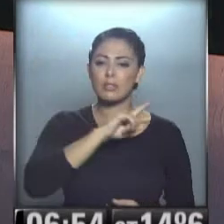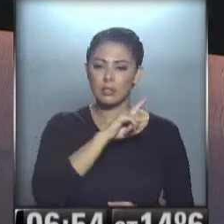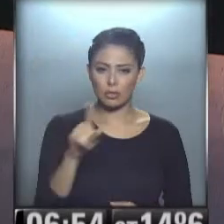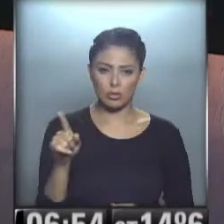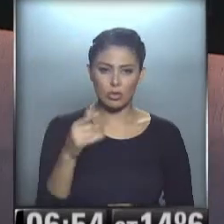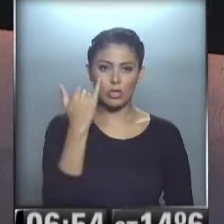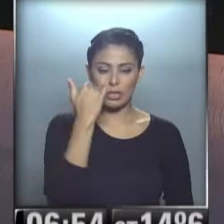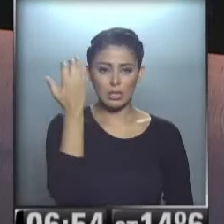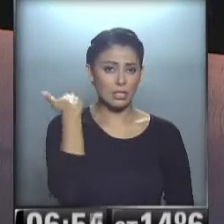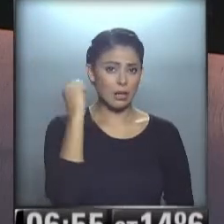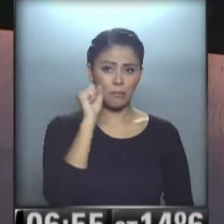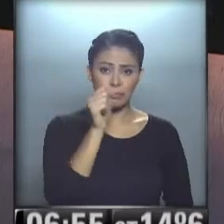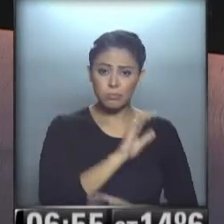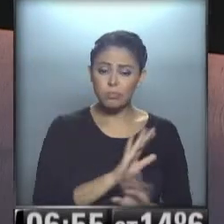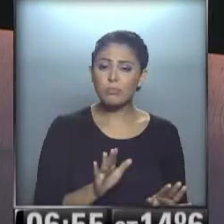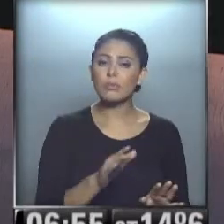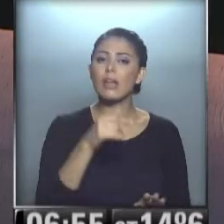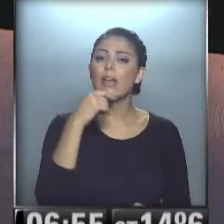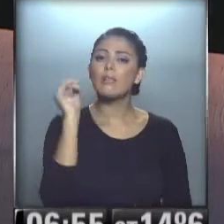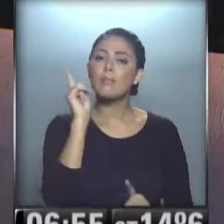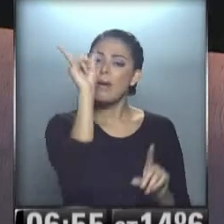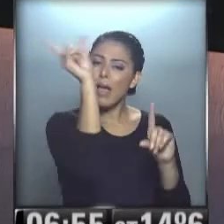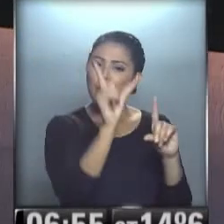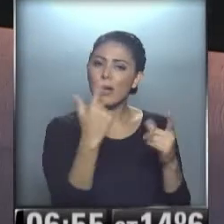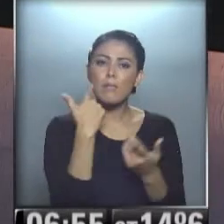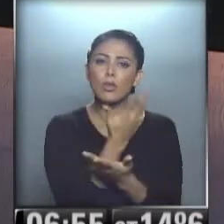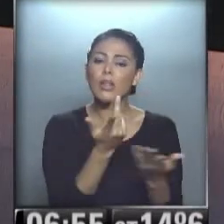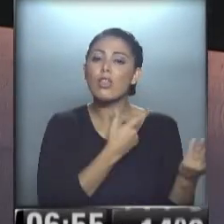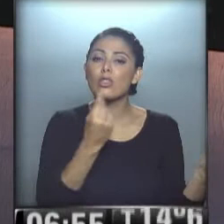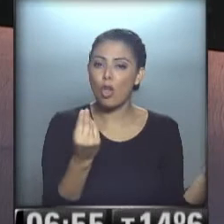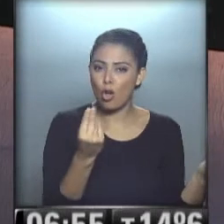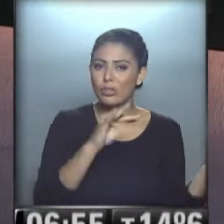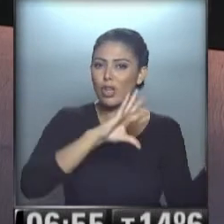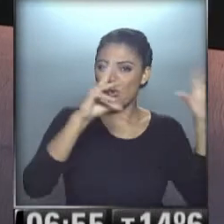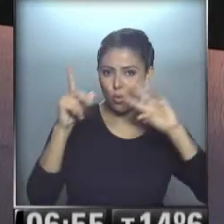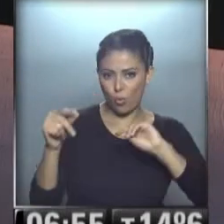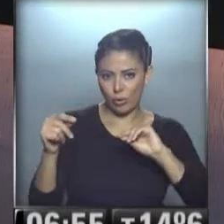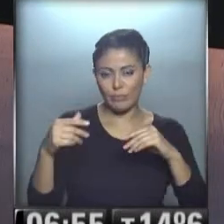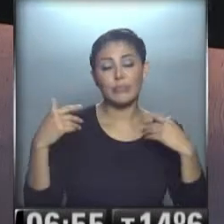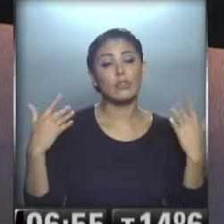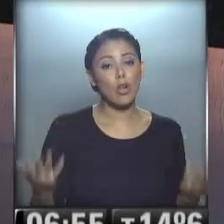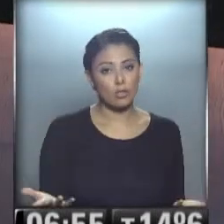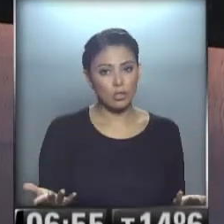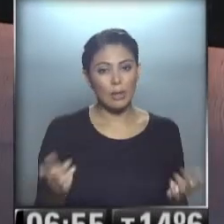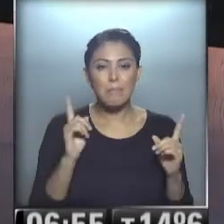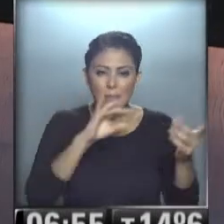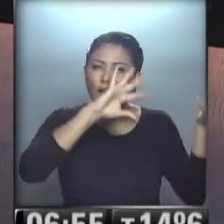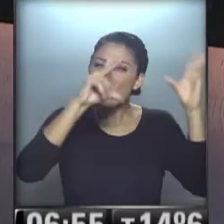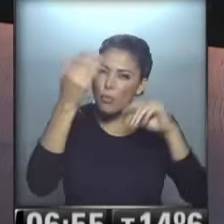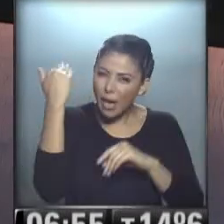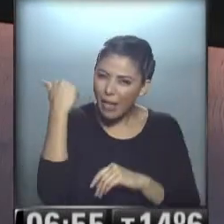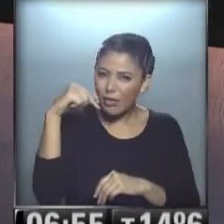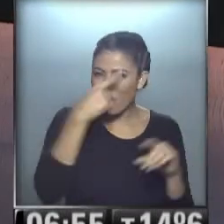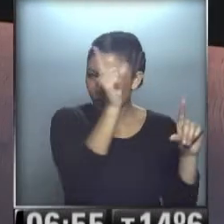...estas imágenes satelitales que nos están mostrando... ...dónde se encuentra la nubosidad... ...por lo tanto, esas nubes van a